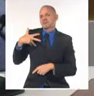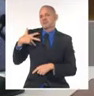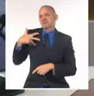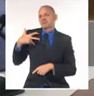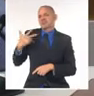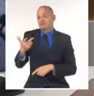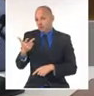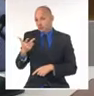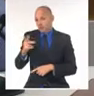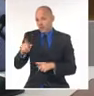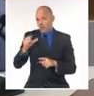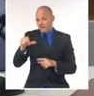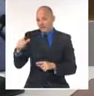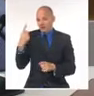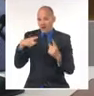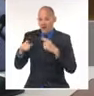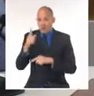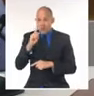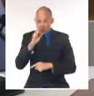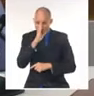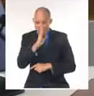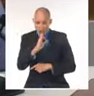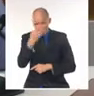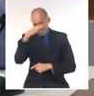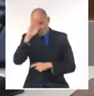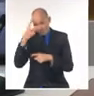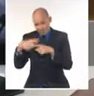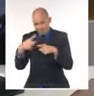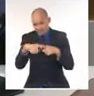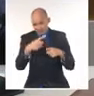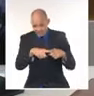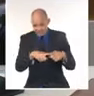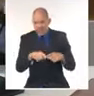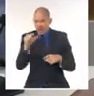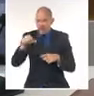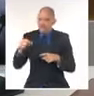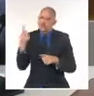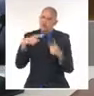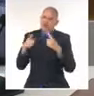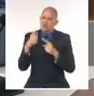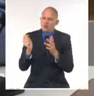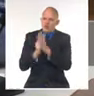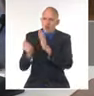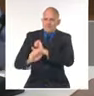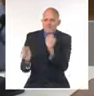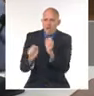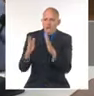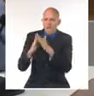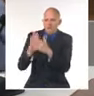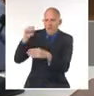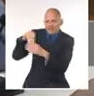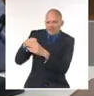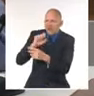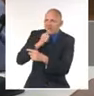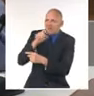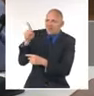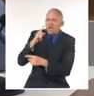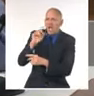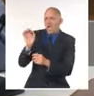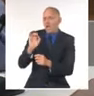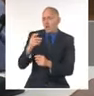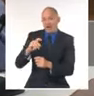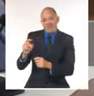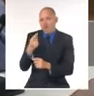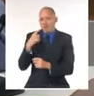con notados terroristas que enseguida empezaron a dar fórmulas de cómo había que actuar de